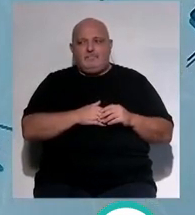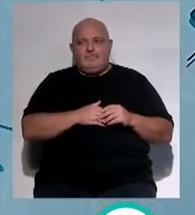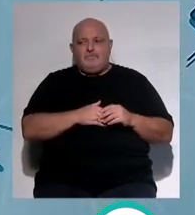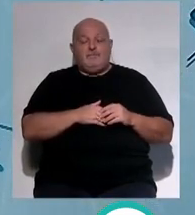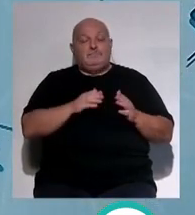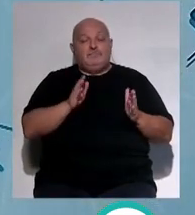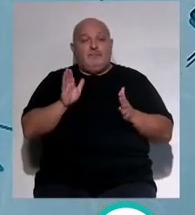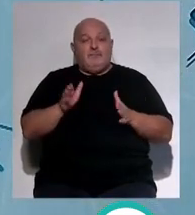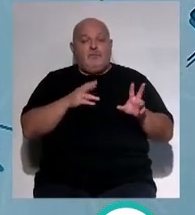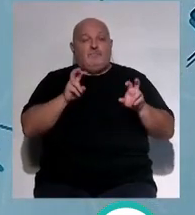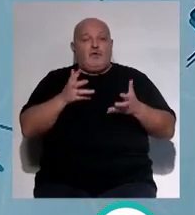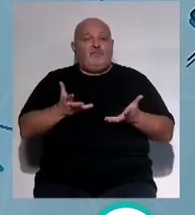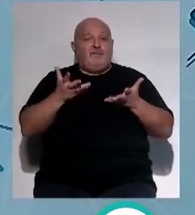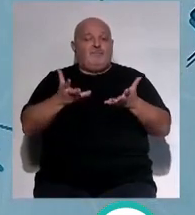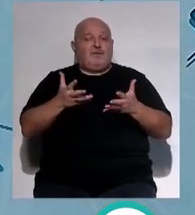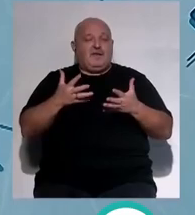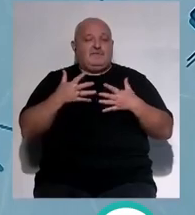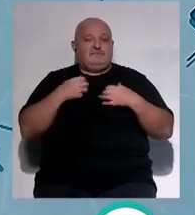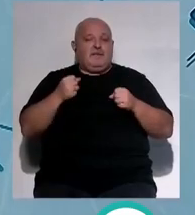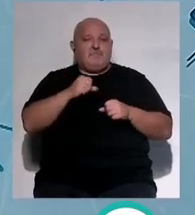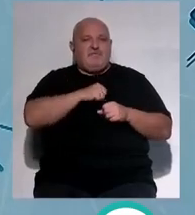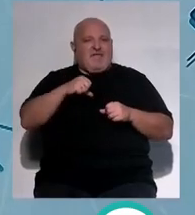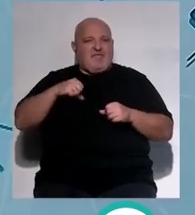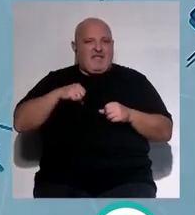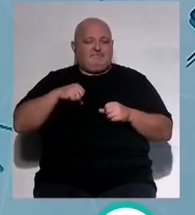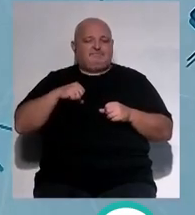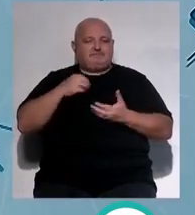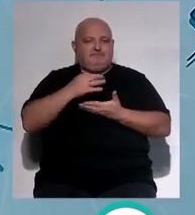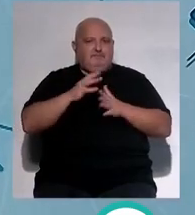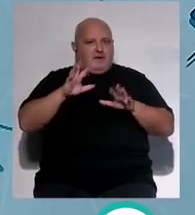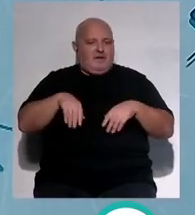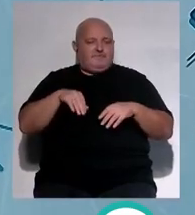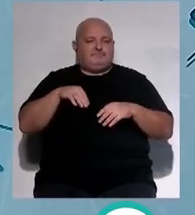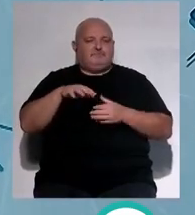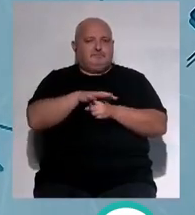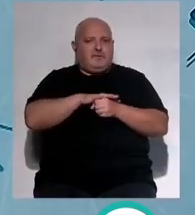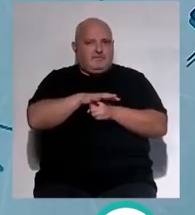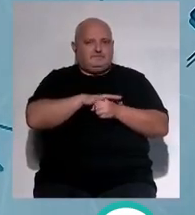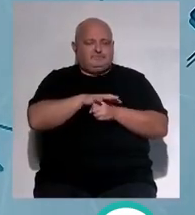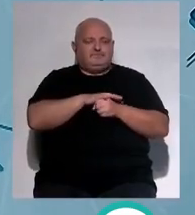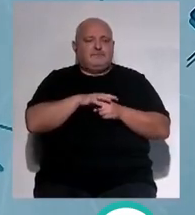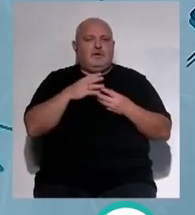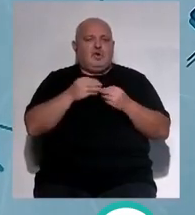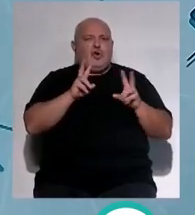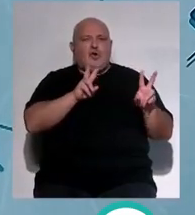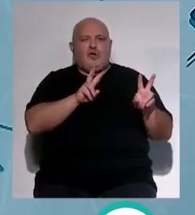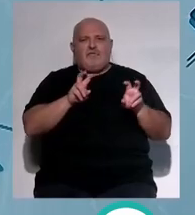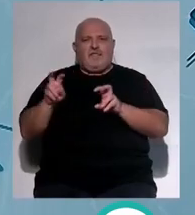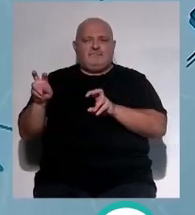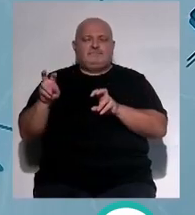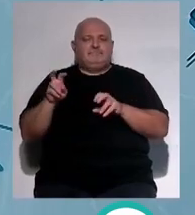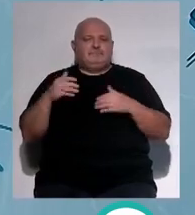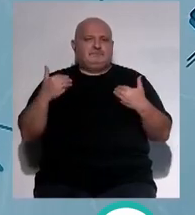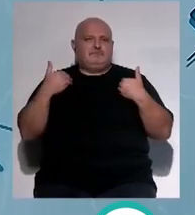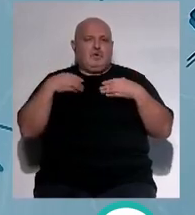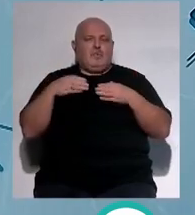Hablamos ahora de la oferta sanitaria privada en la ciudad de Cádiz en la provincia con novedades por